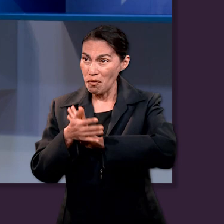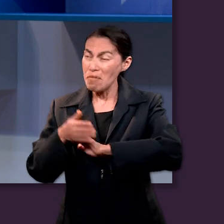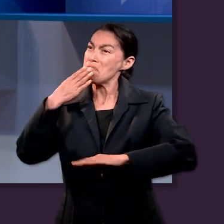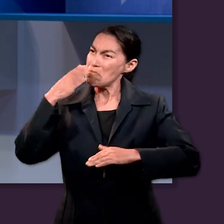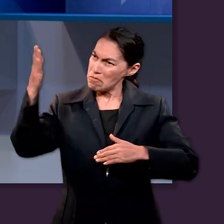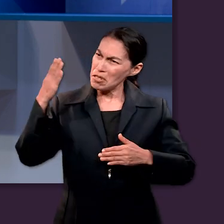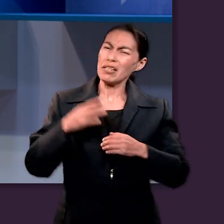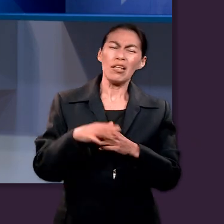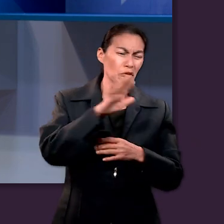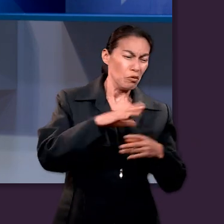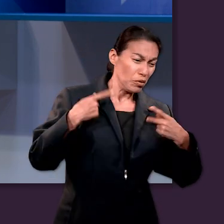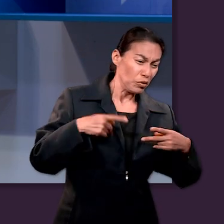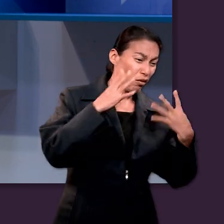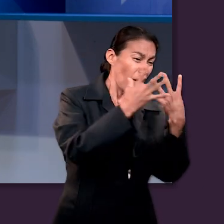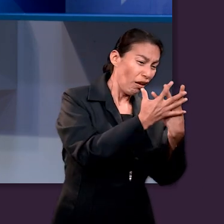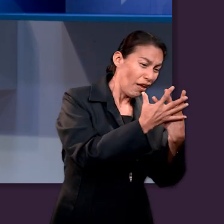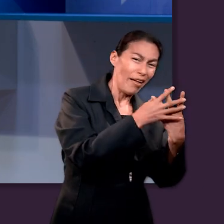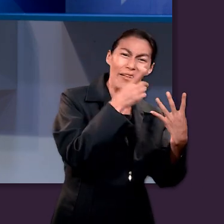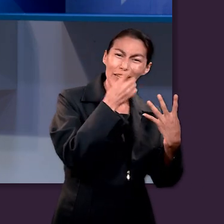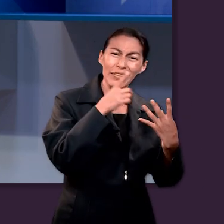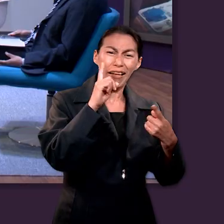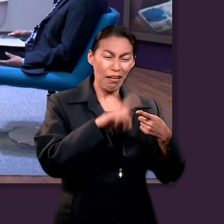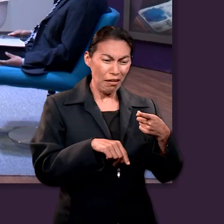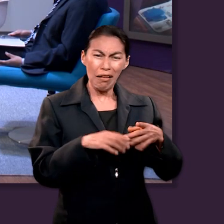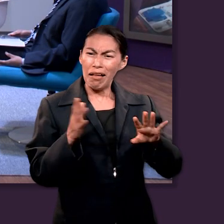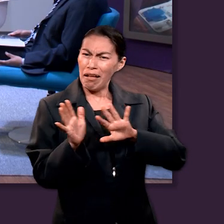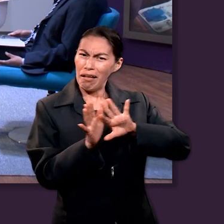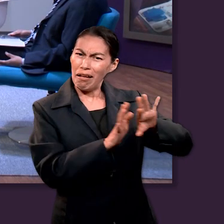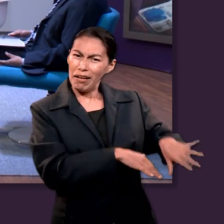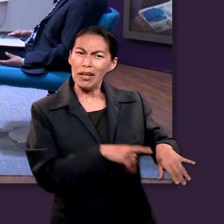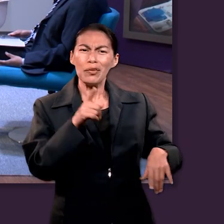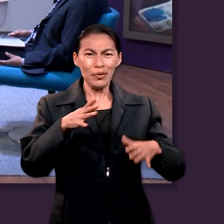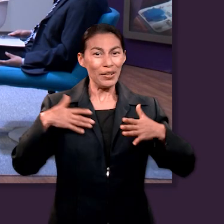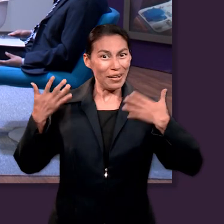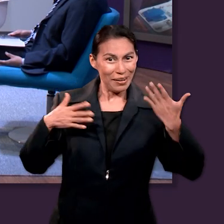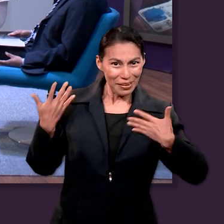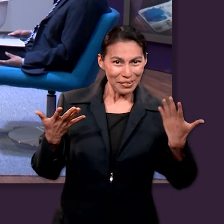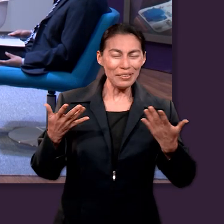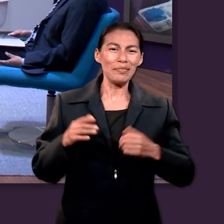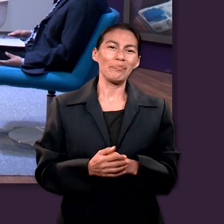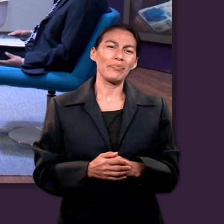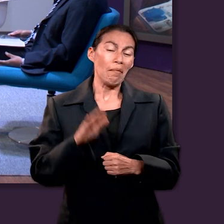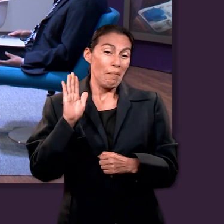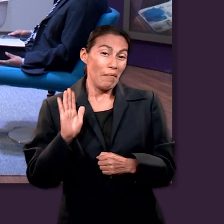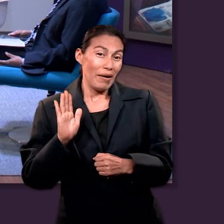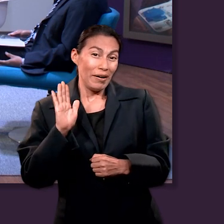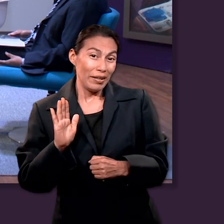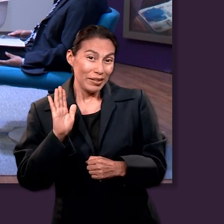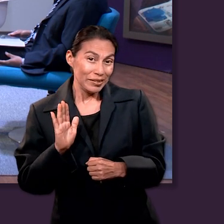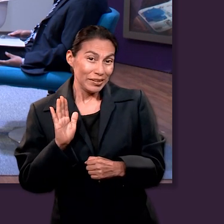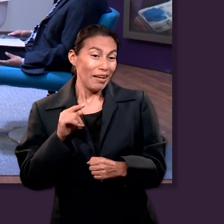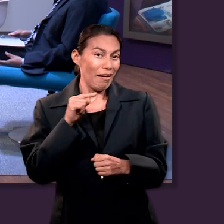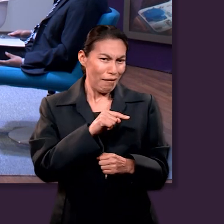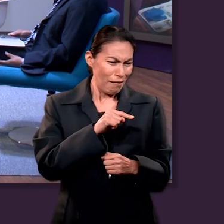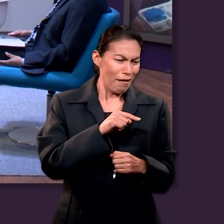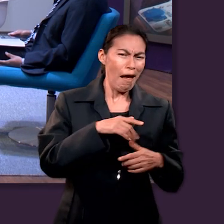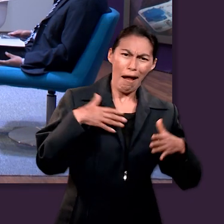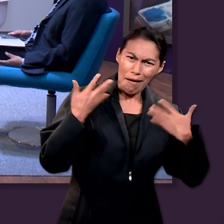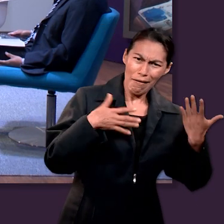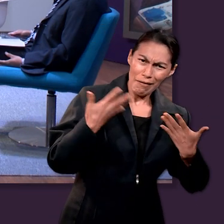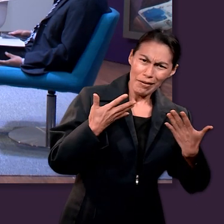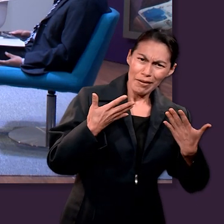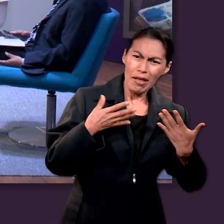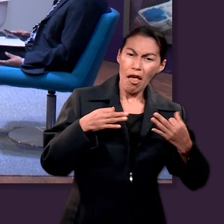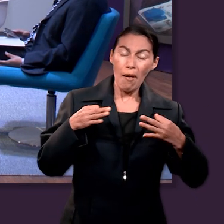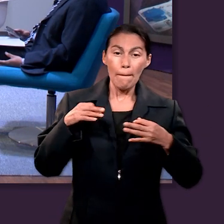encarcelados te están diciendo que te alegres. Y aparentemente él está alegre porque les escribe a los filipenses con muchísimo amor